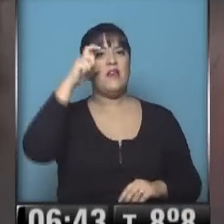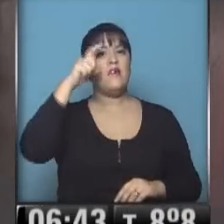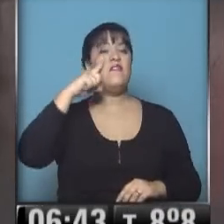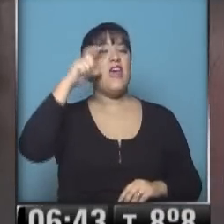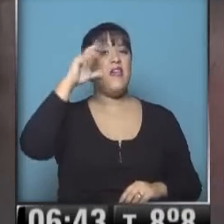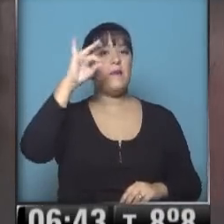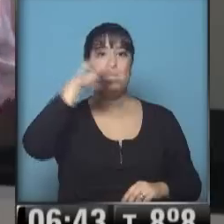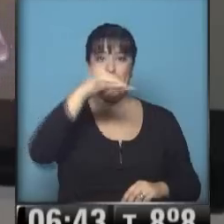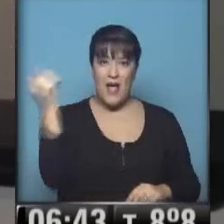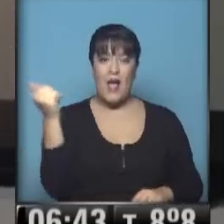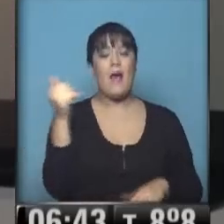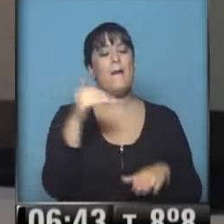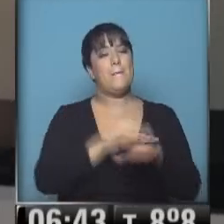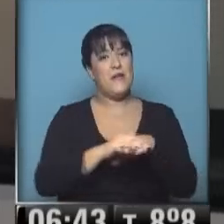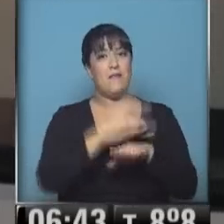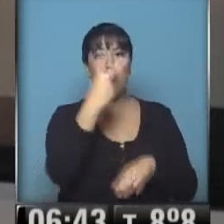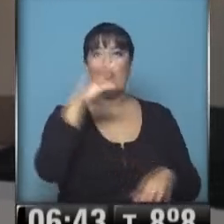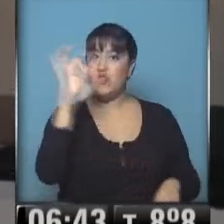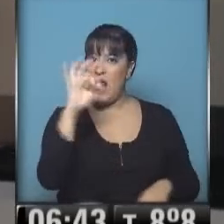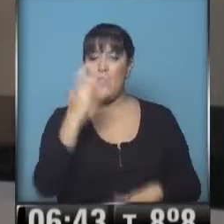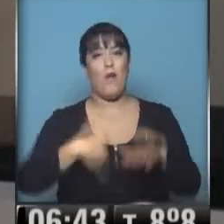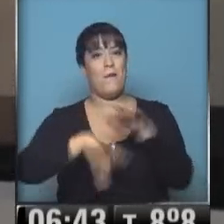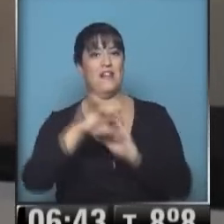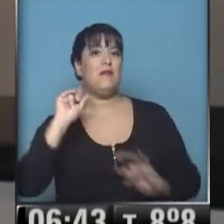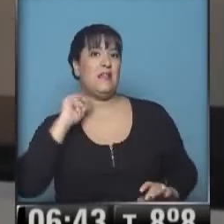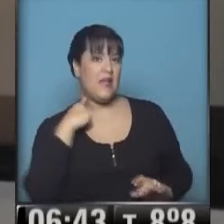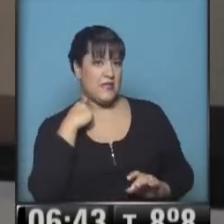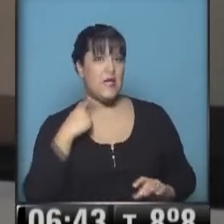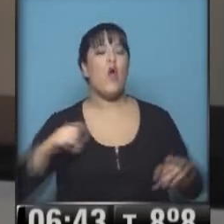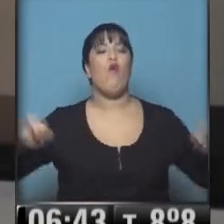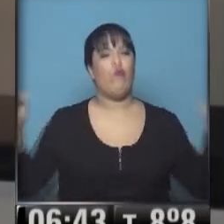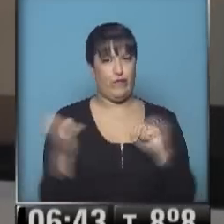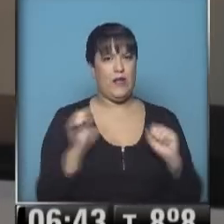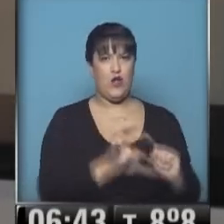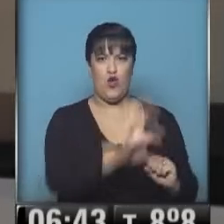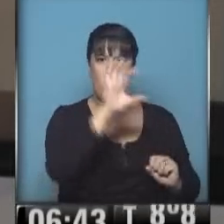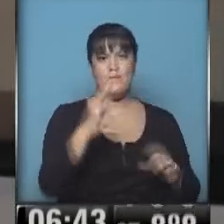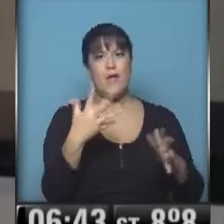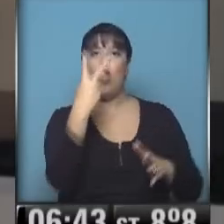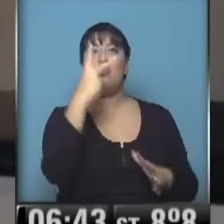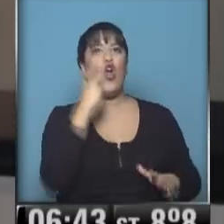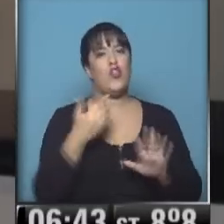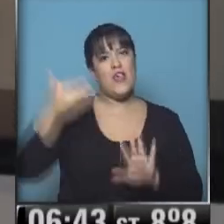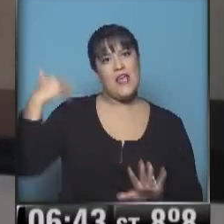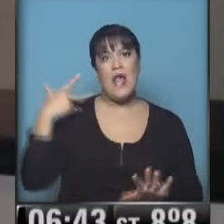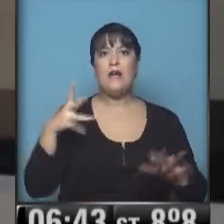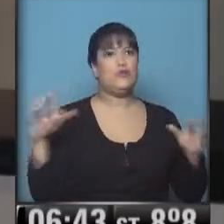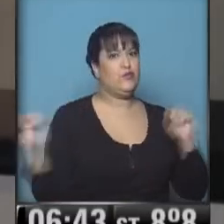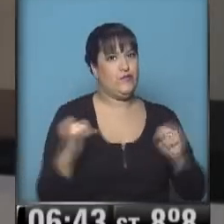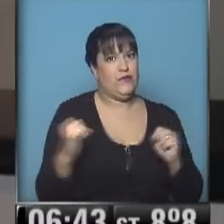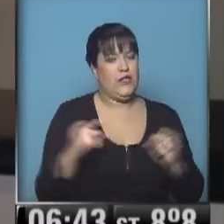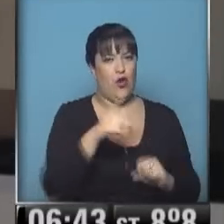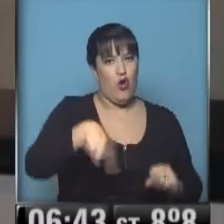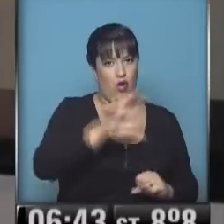bien fría con una mínima de 2 grados y una máxima de 13. Ingresó el aire frío ya hace 48 horas al norte de la Patagonia.